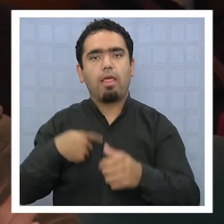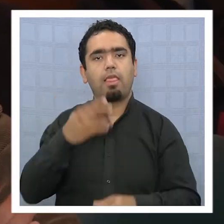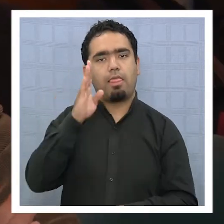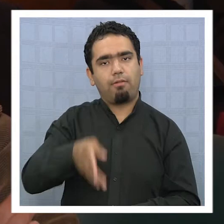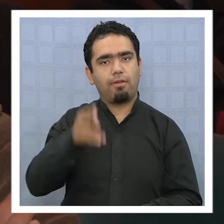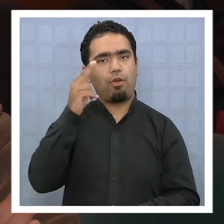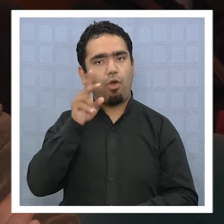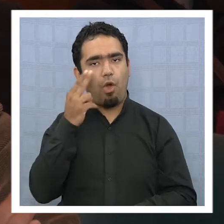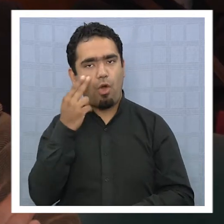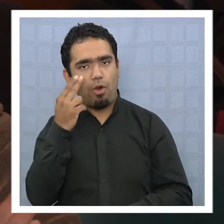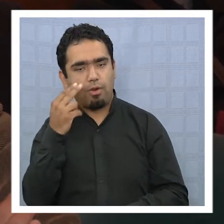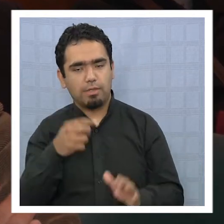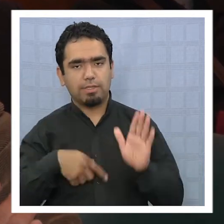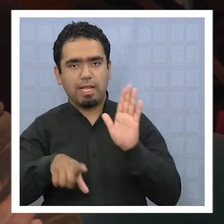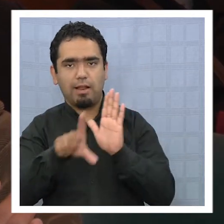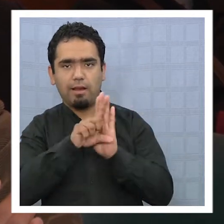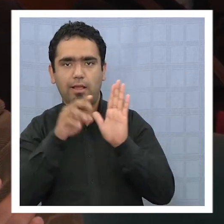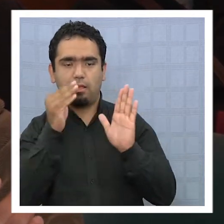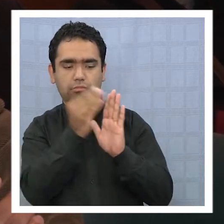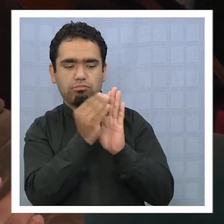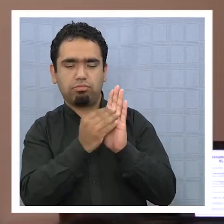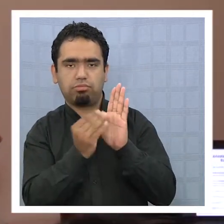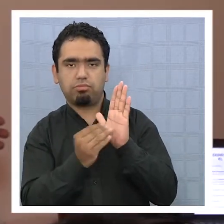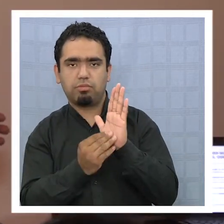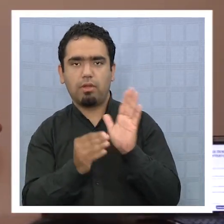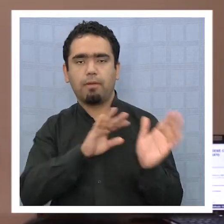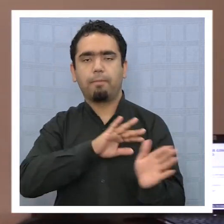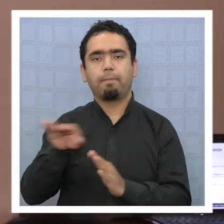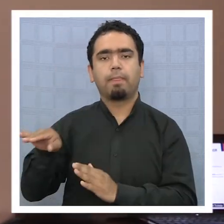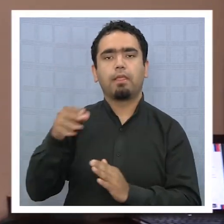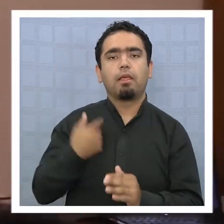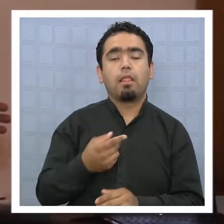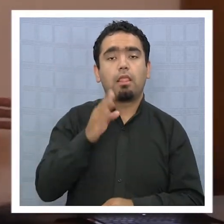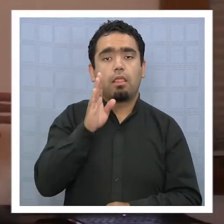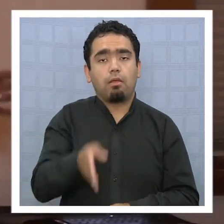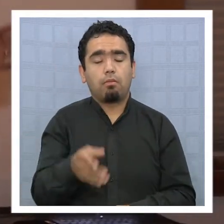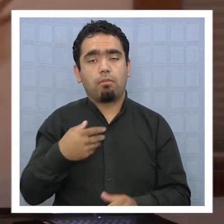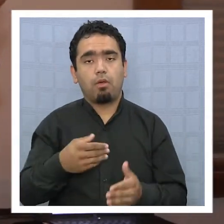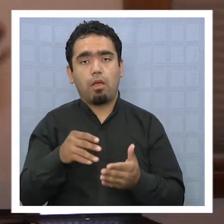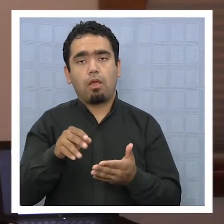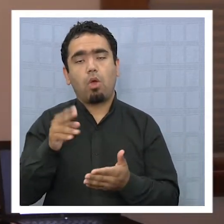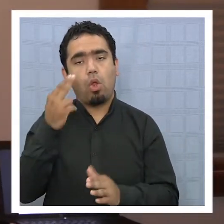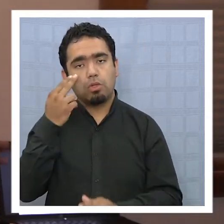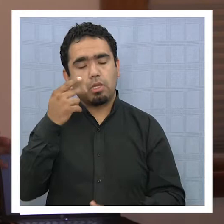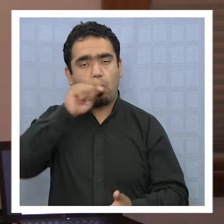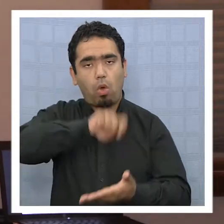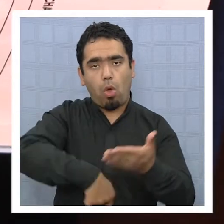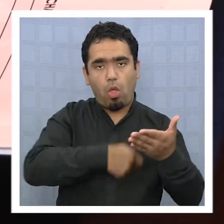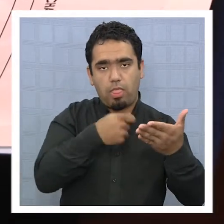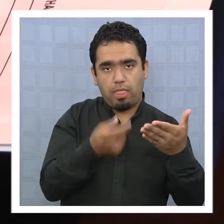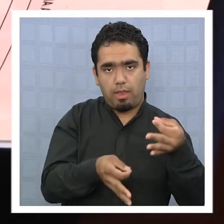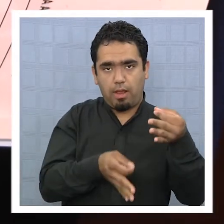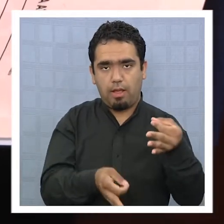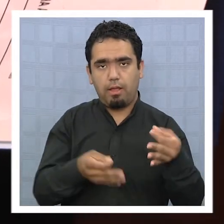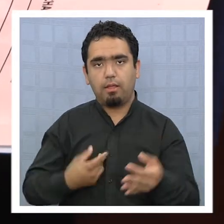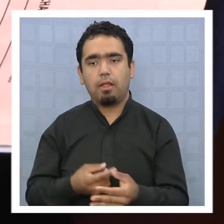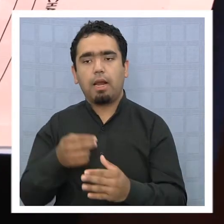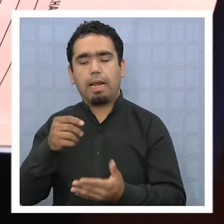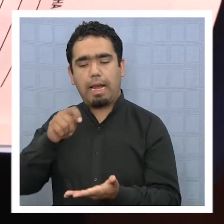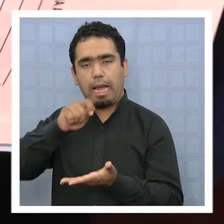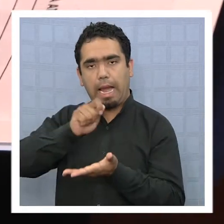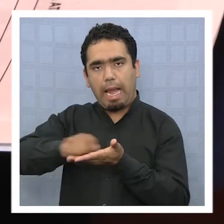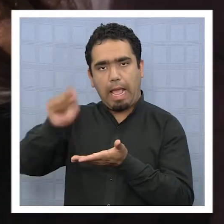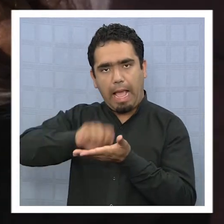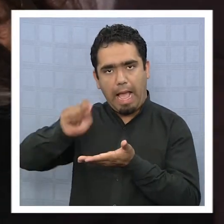Los contenidos del taller estuvieron referidos a materias como contrato individual, registro de asistencia, dependencia,